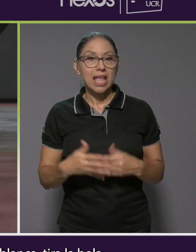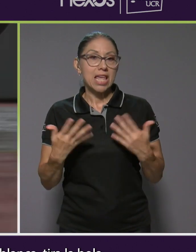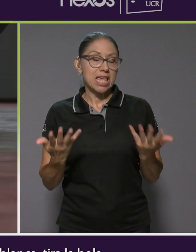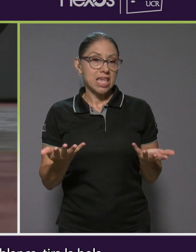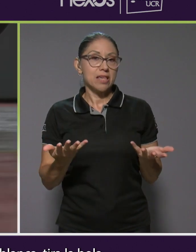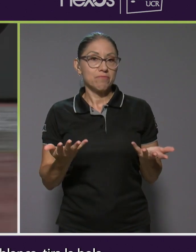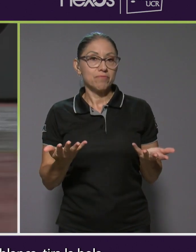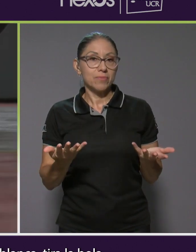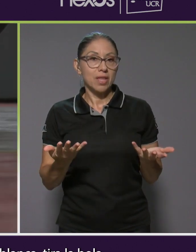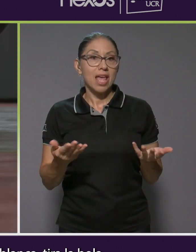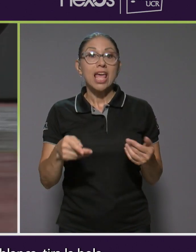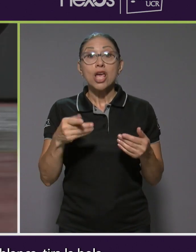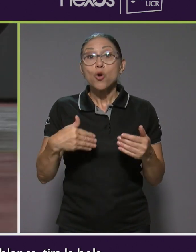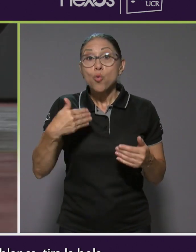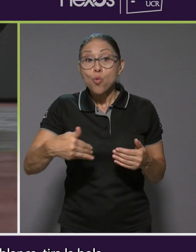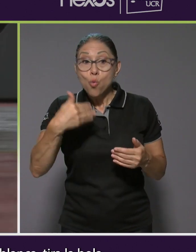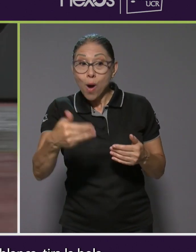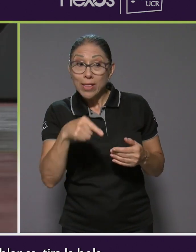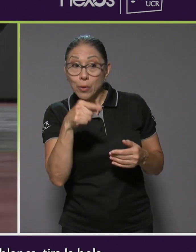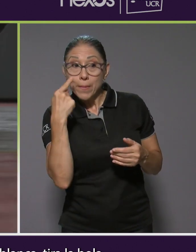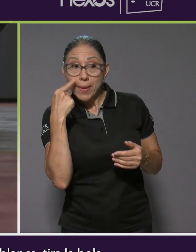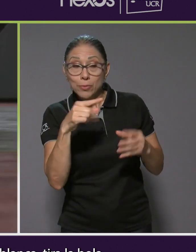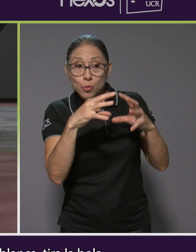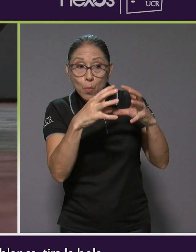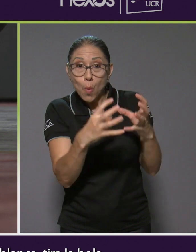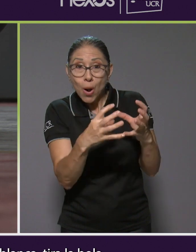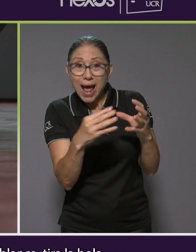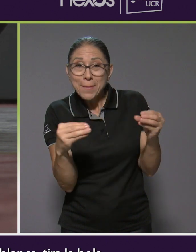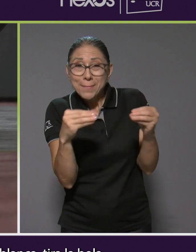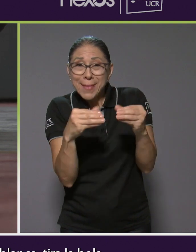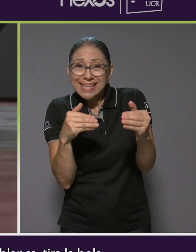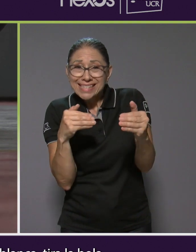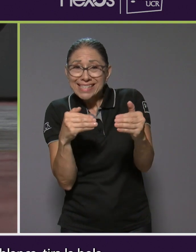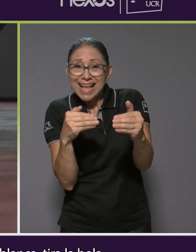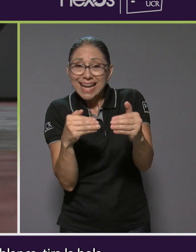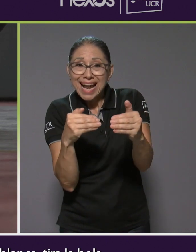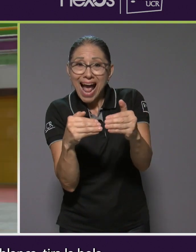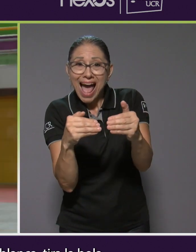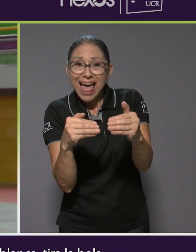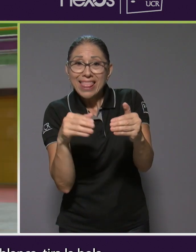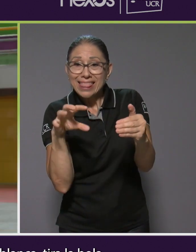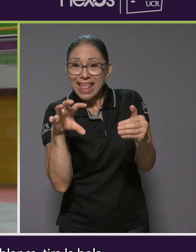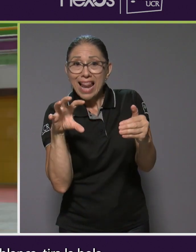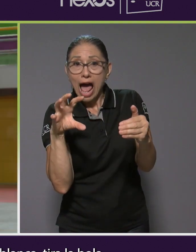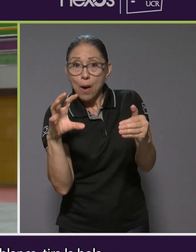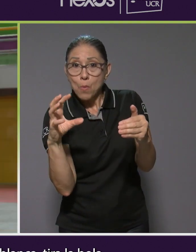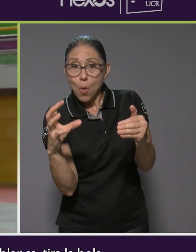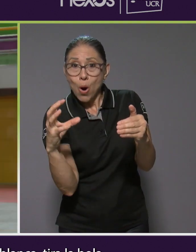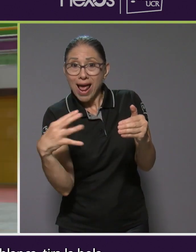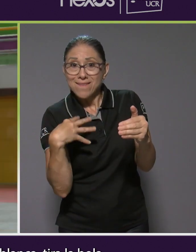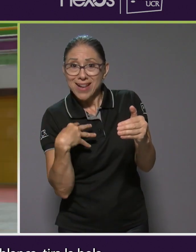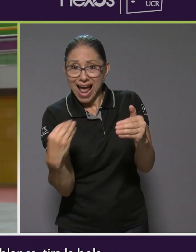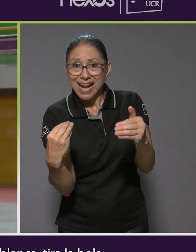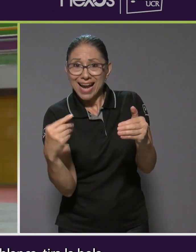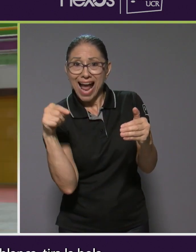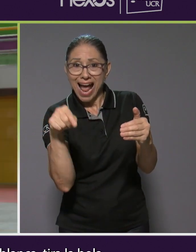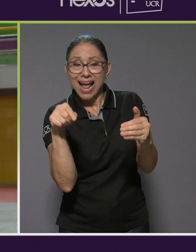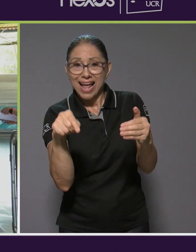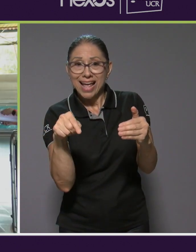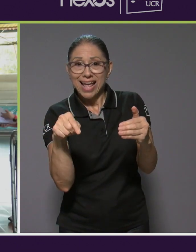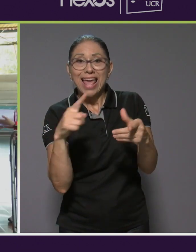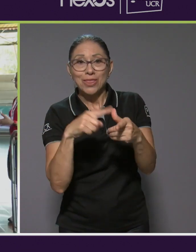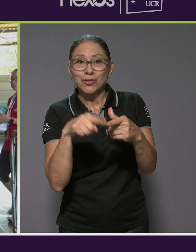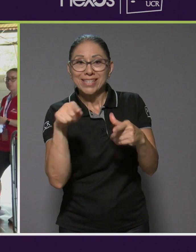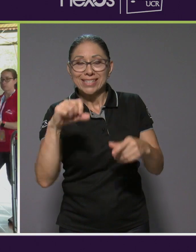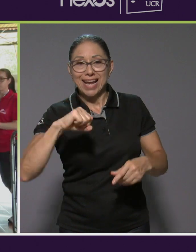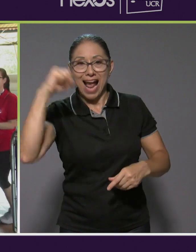Y se nos está más cerca de la bola, sin estar más cerca de la bola lanta, rana.